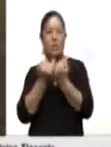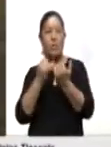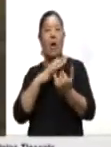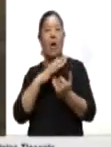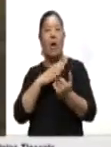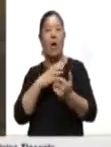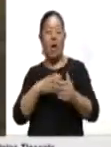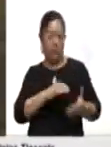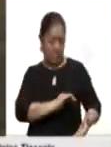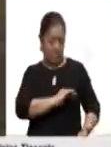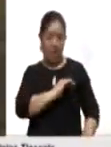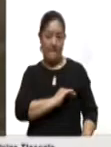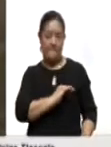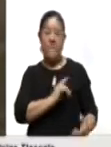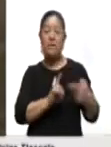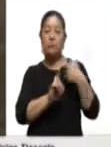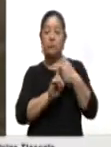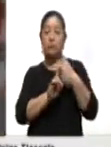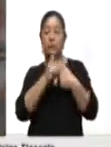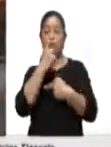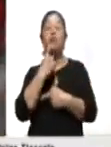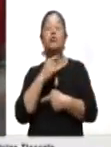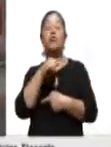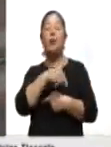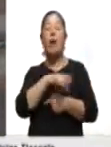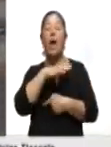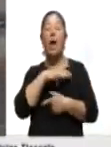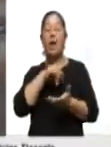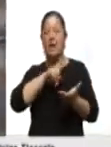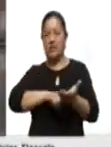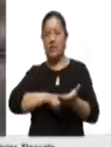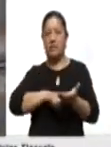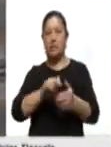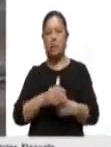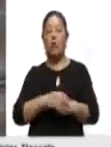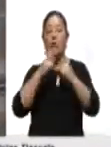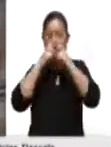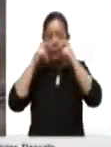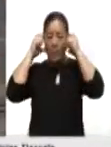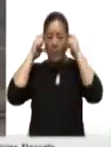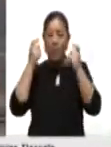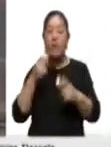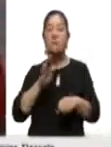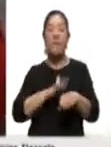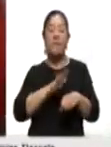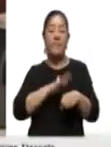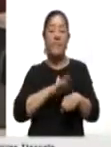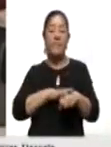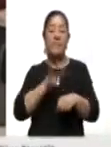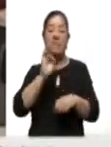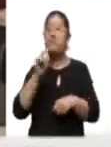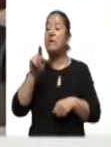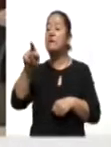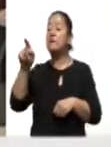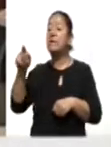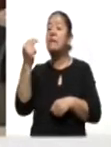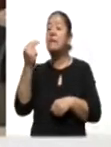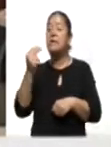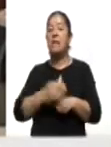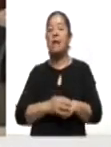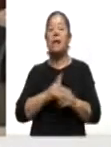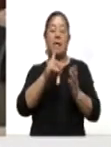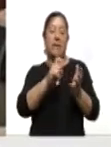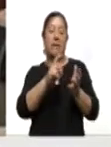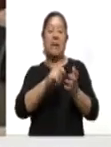un botiquín de primeros auxilios en el cual debe contener, entre otras cosas, cubrebocas adicionales por si algún visitante lo requiere y gel